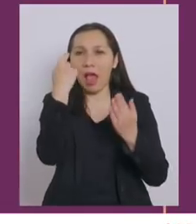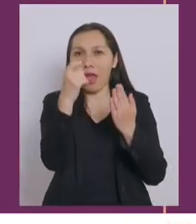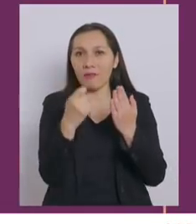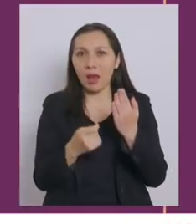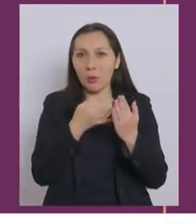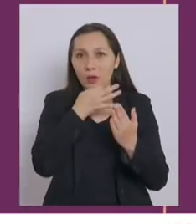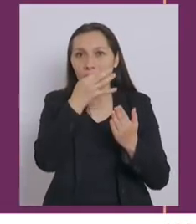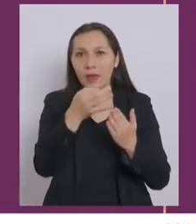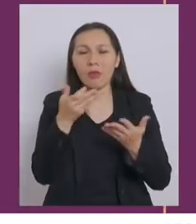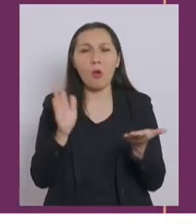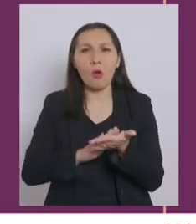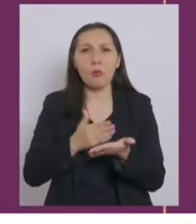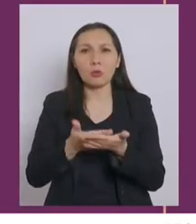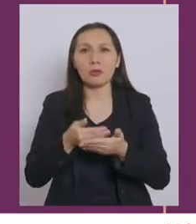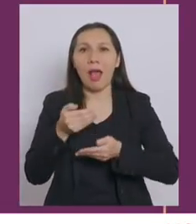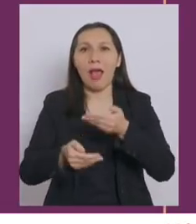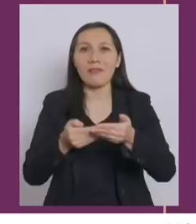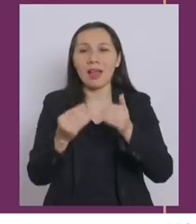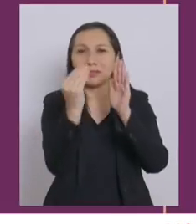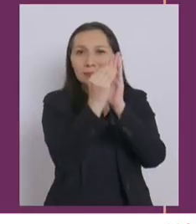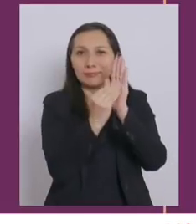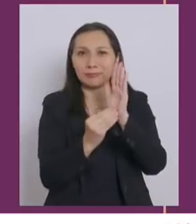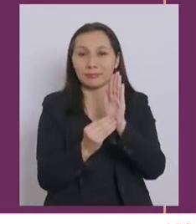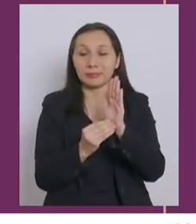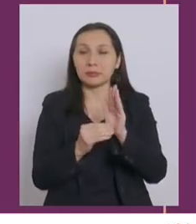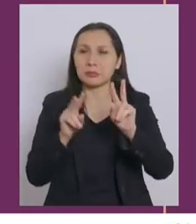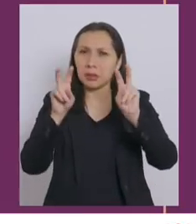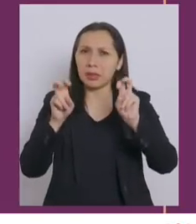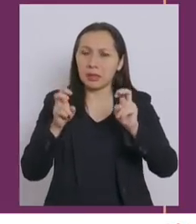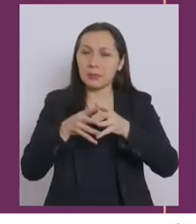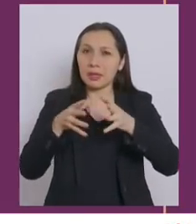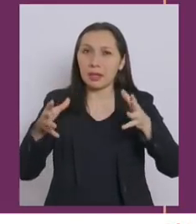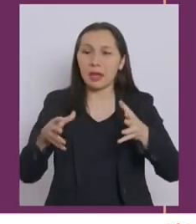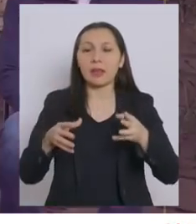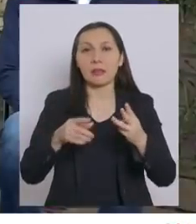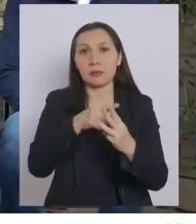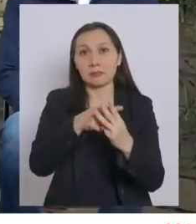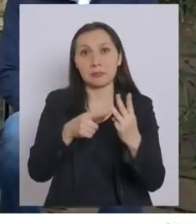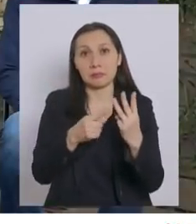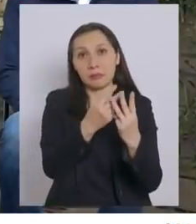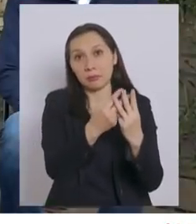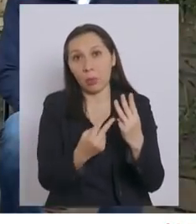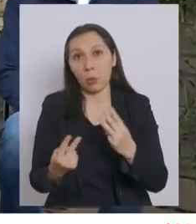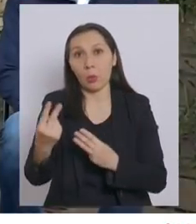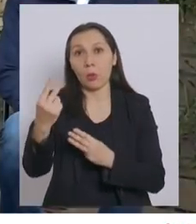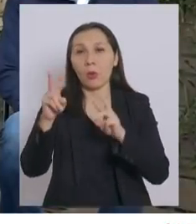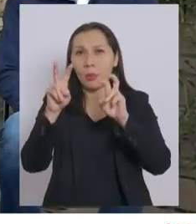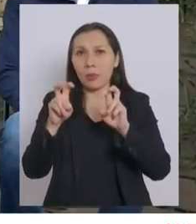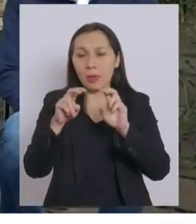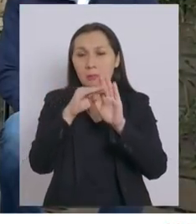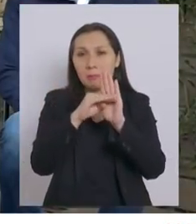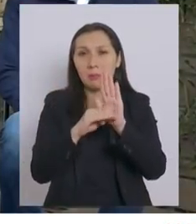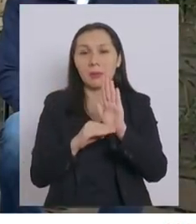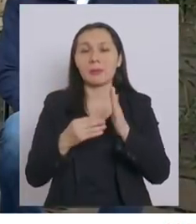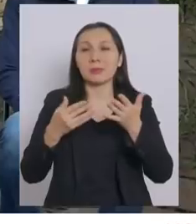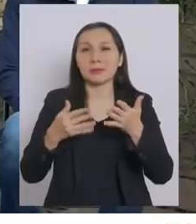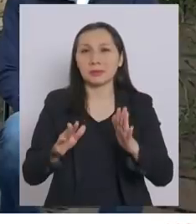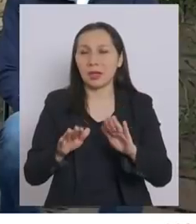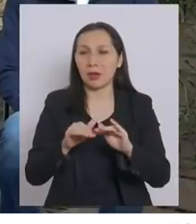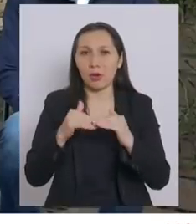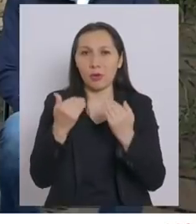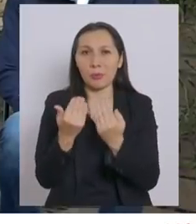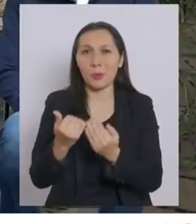del avance de esta agenda. Pero en grandes términos, dos tercios de esta agenda mujer está hoy día